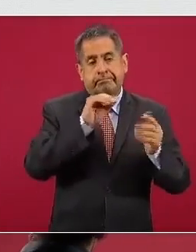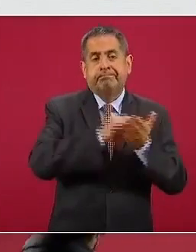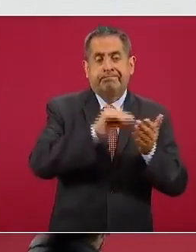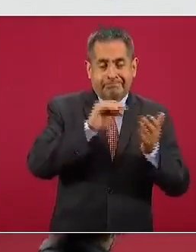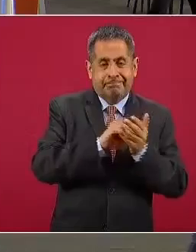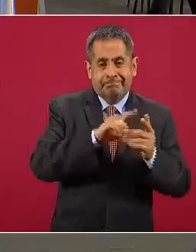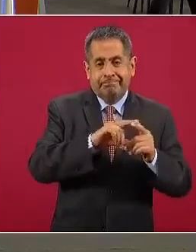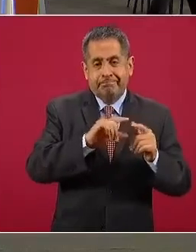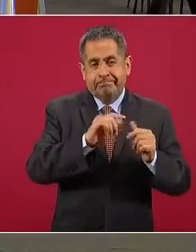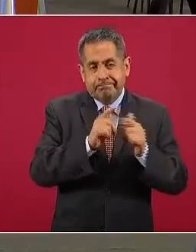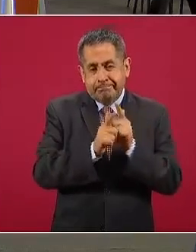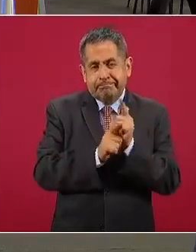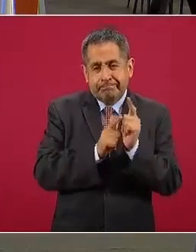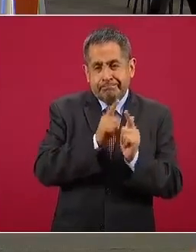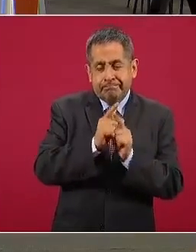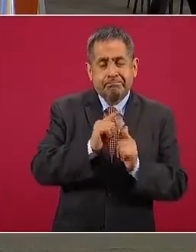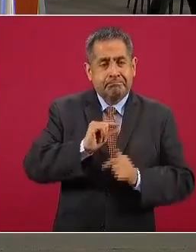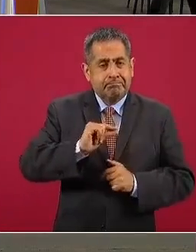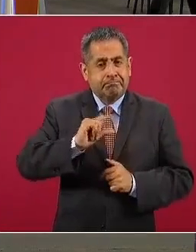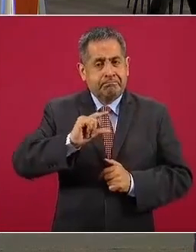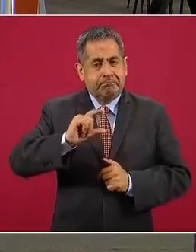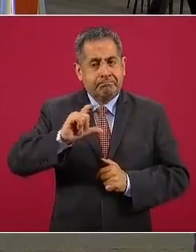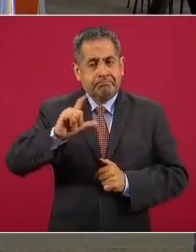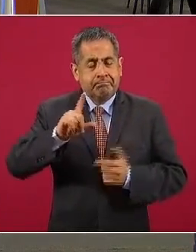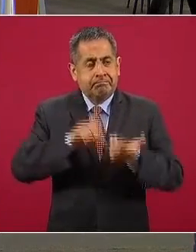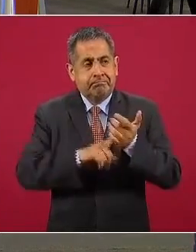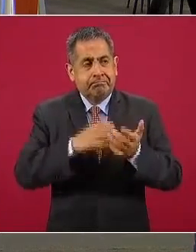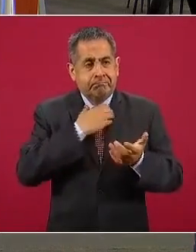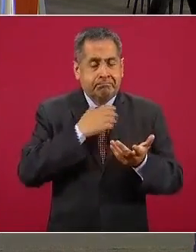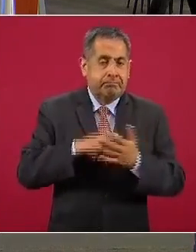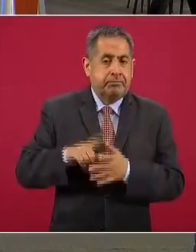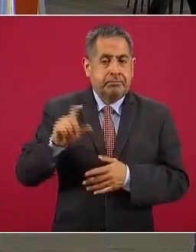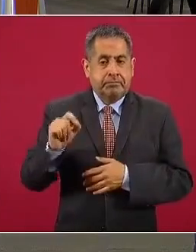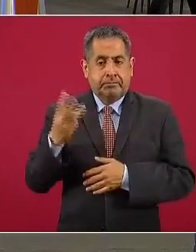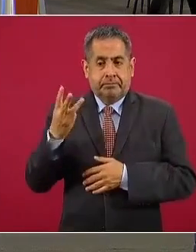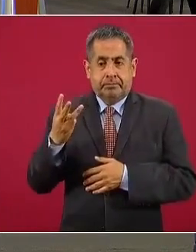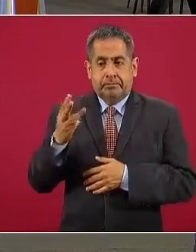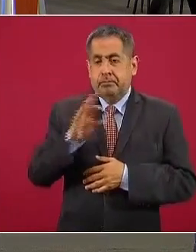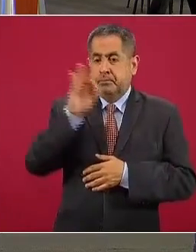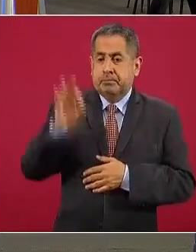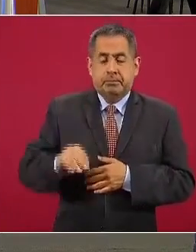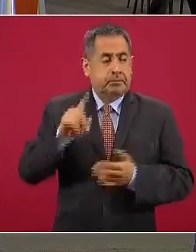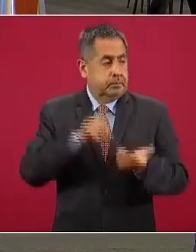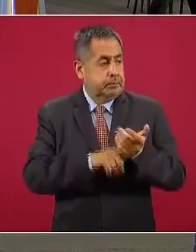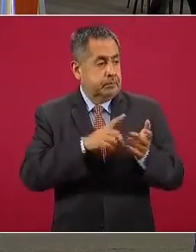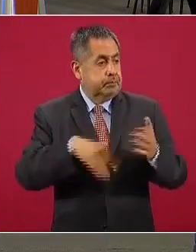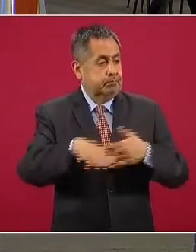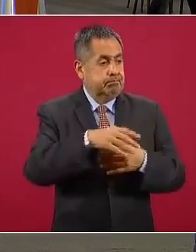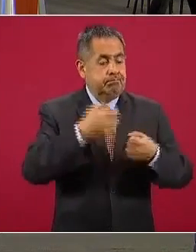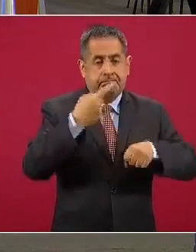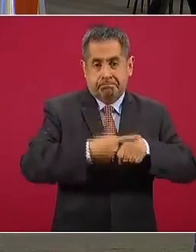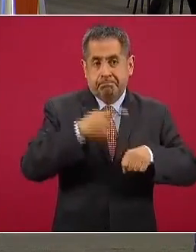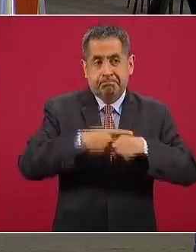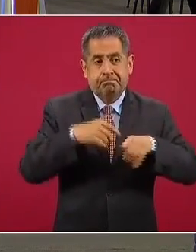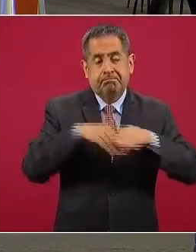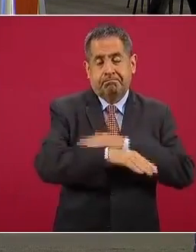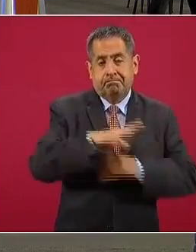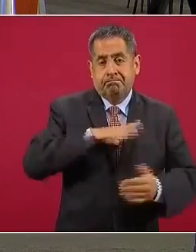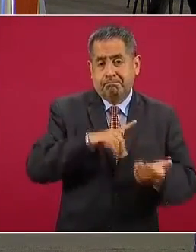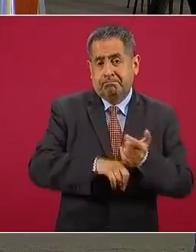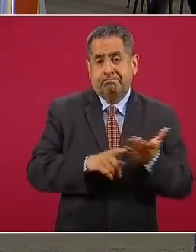lenta de ascenso y veintitrés por ciento de las camas generales están ocupadas. La siguiente.